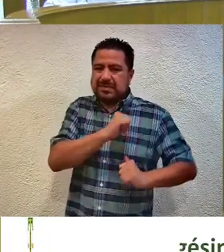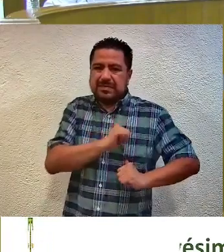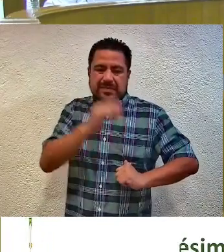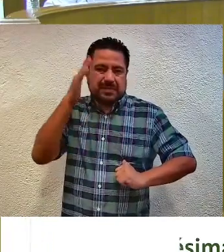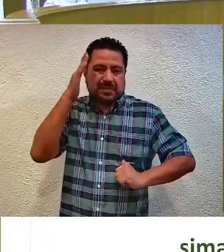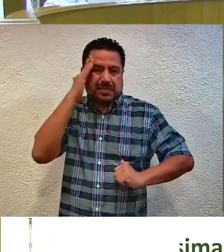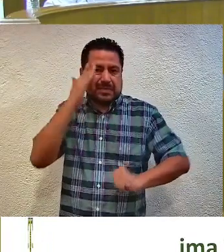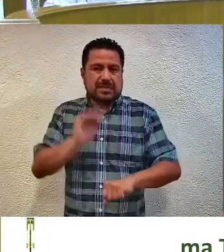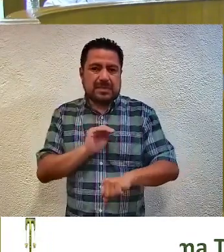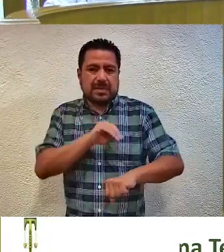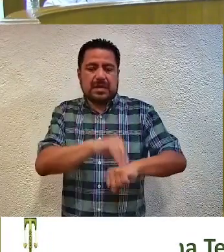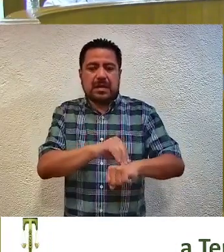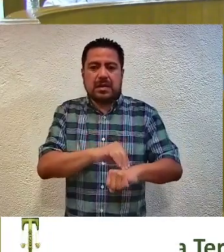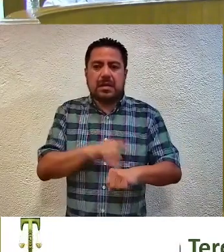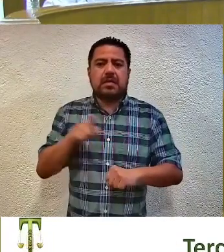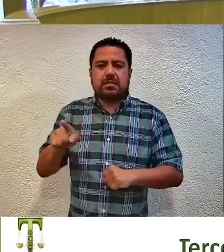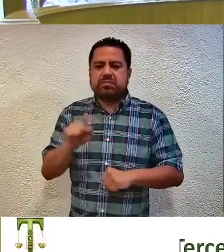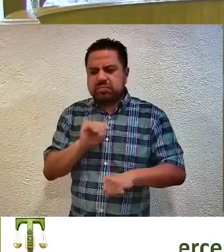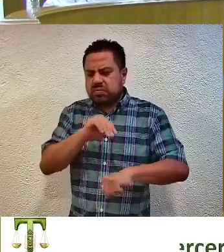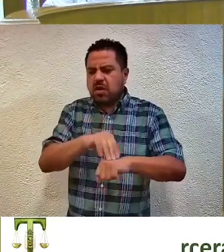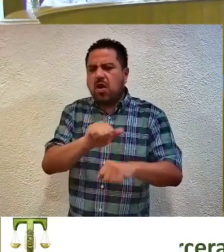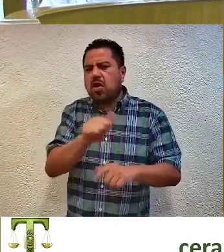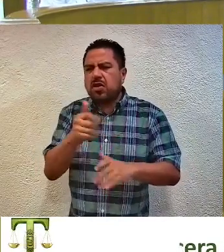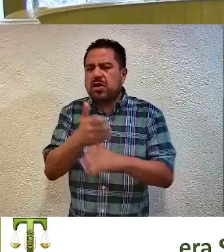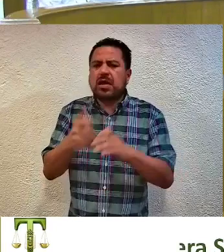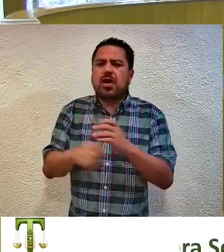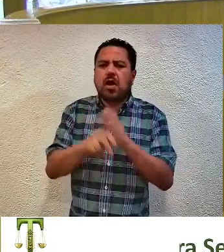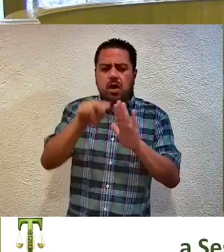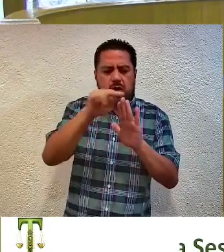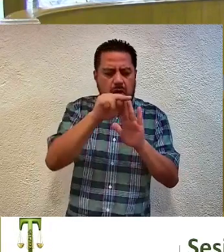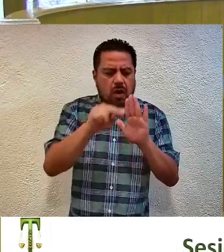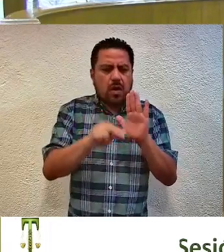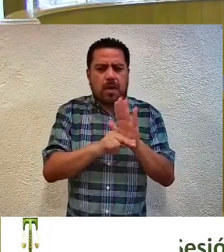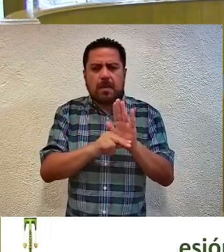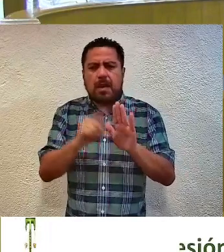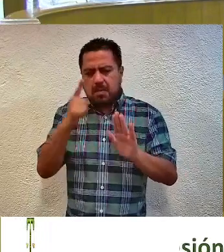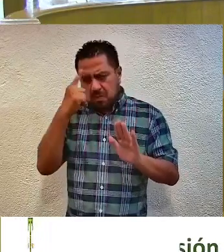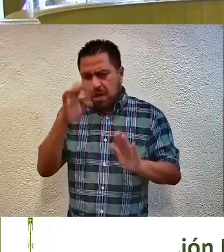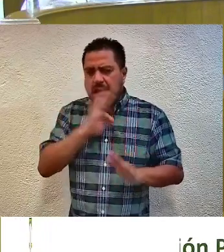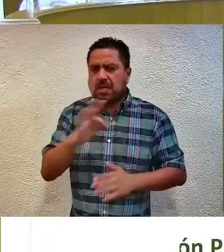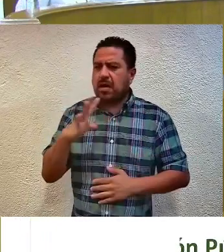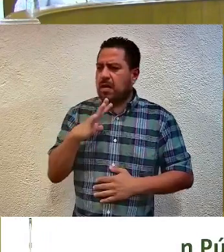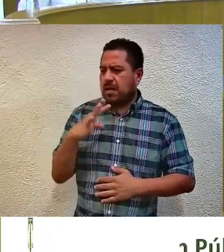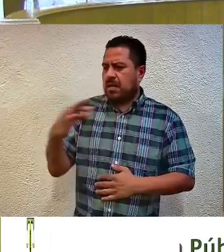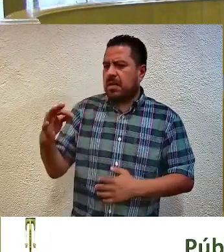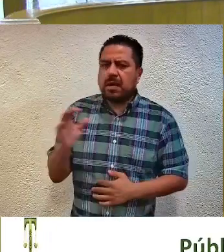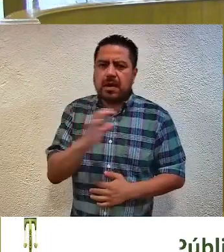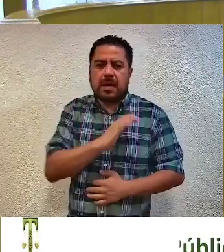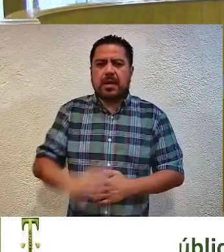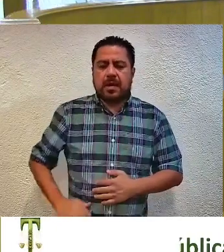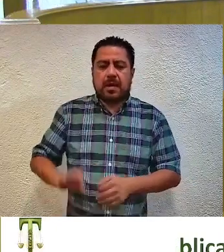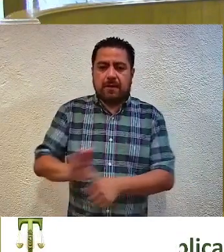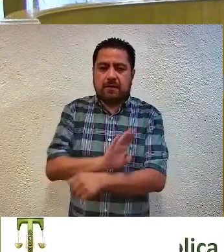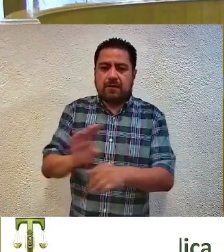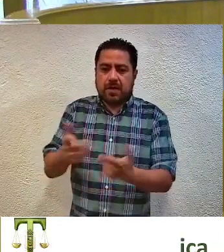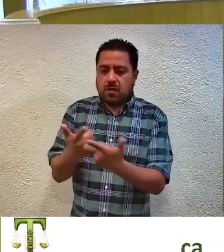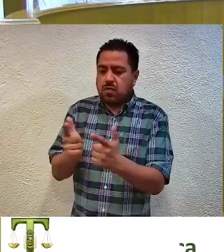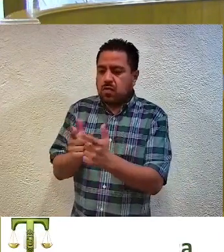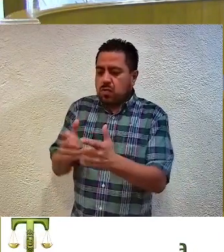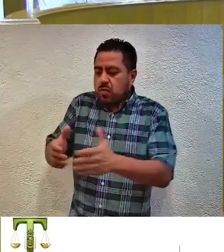configurativa ha emitido, entre otras, las normas relativas a la postulación de candidaturas a favor de la población